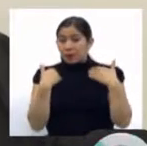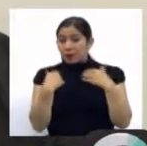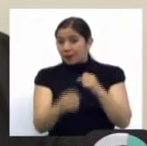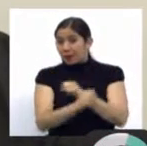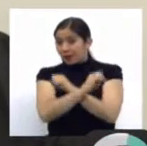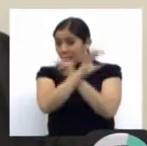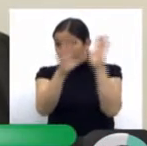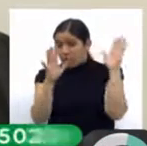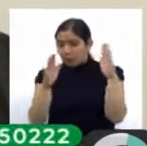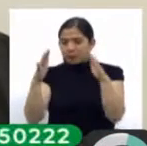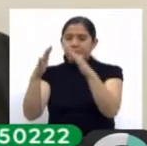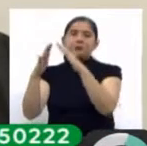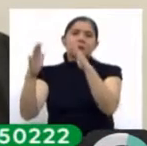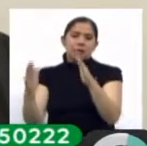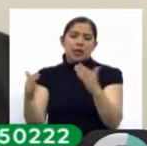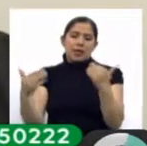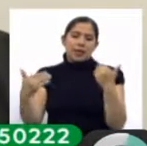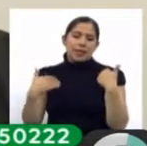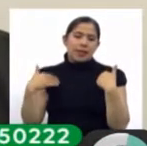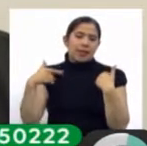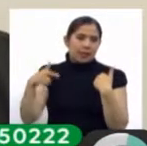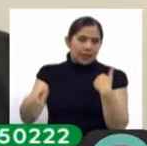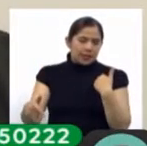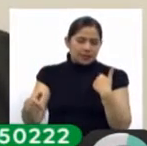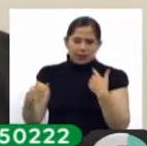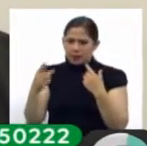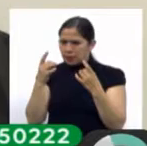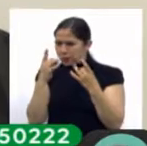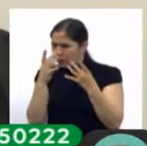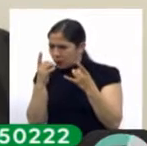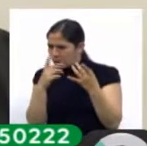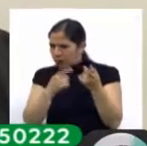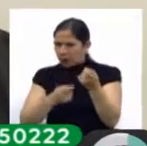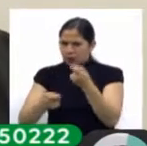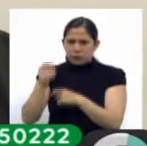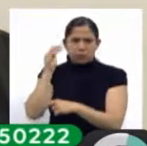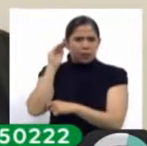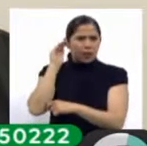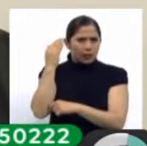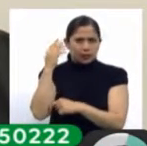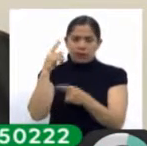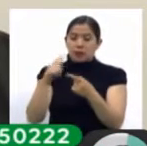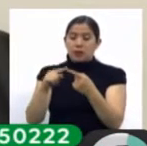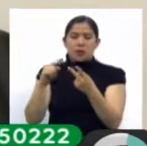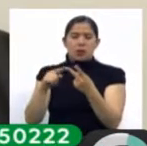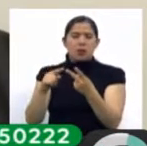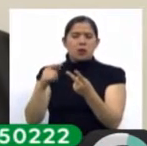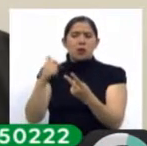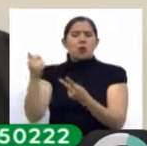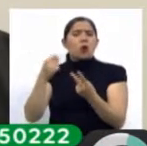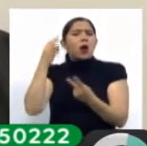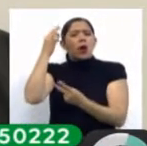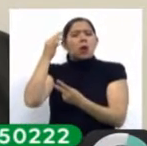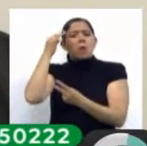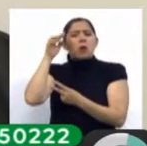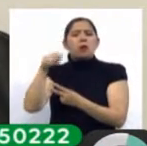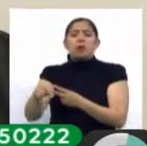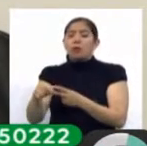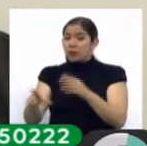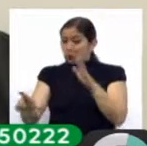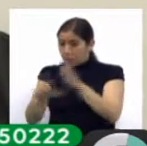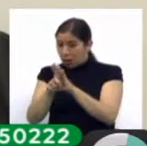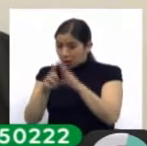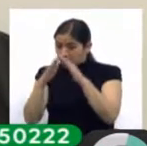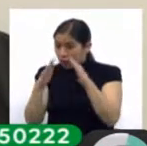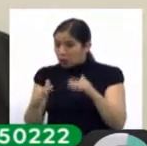este bien al tener vinculación con el narcotráfico, al no tener una justificación de su origen lícito